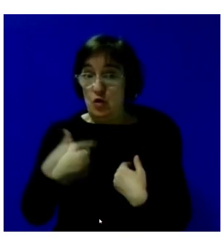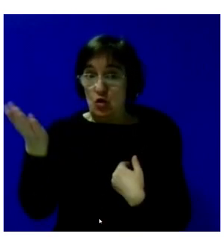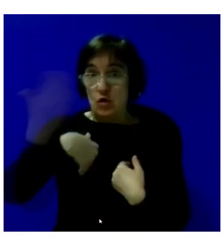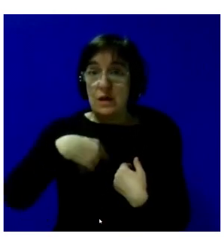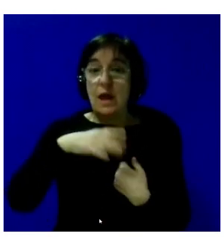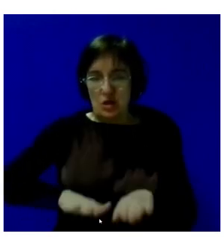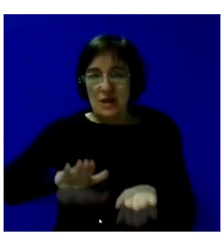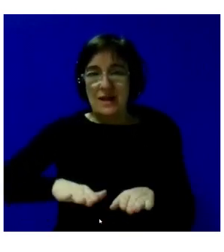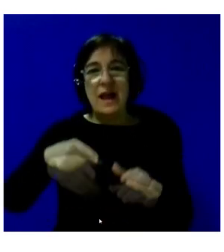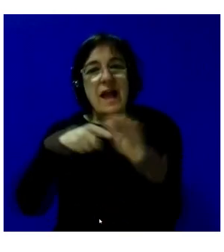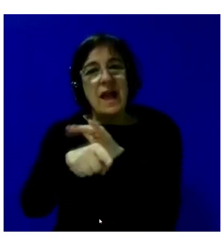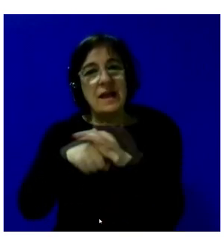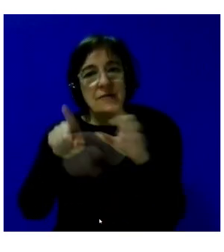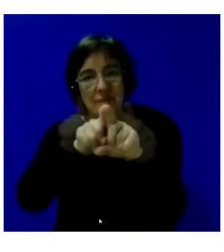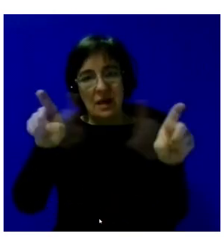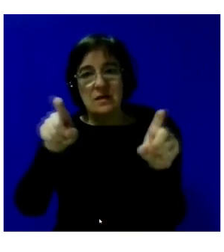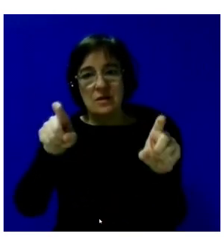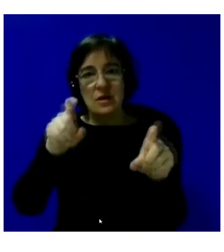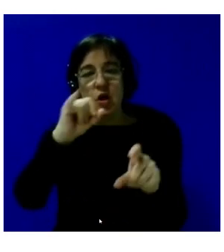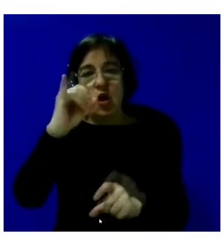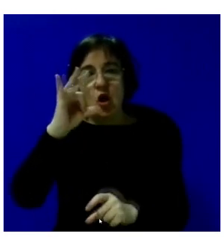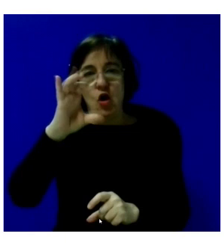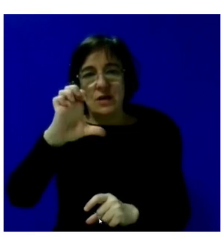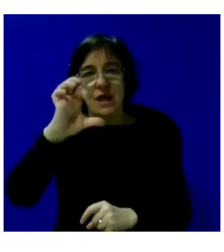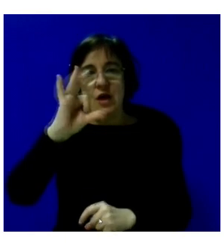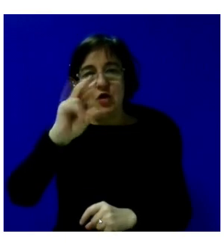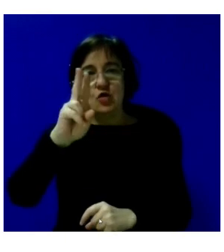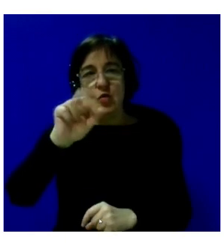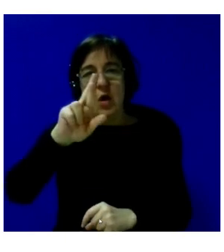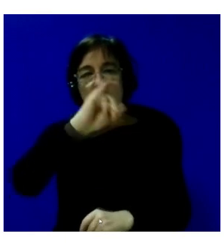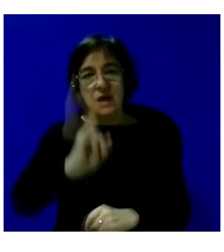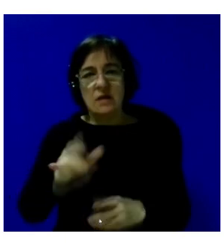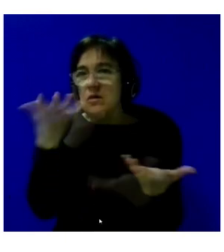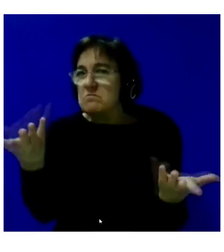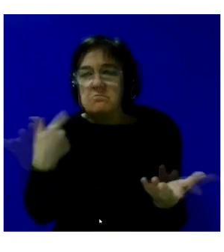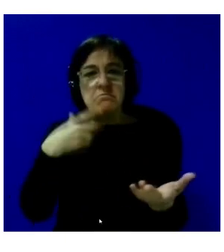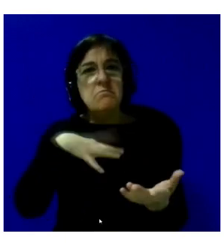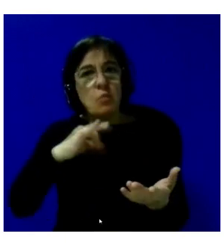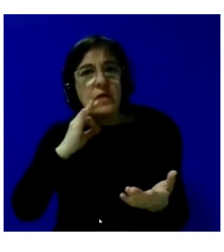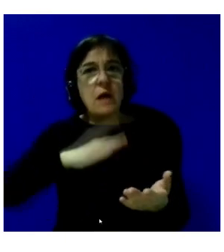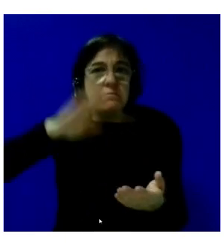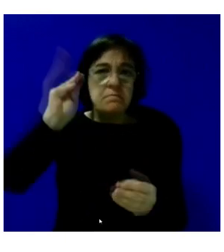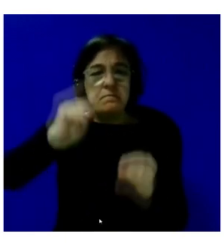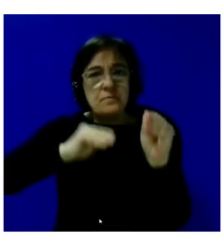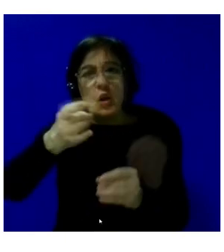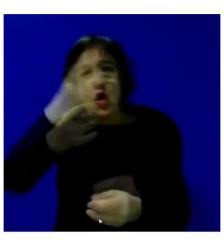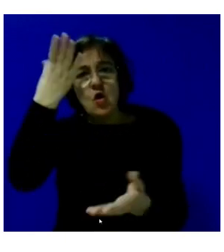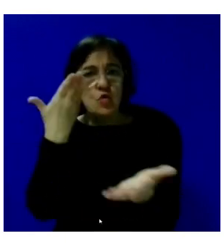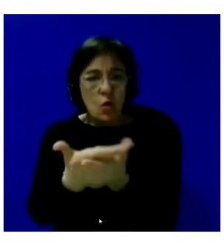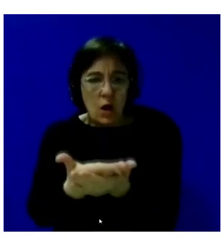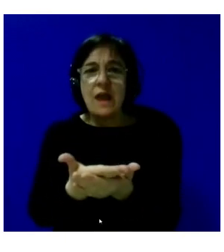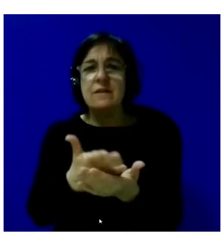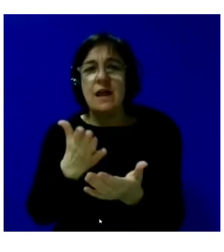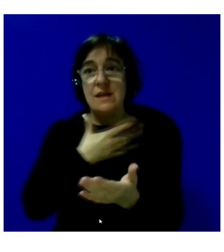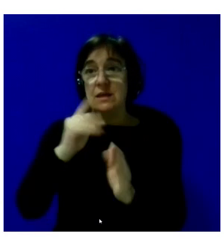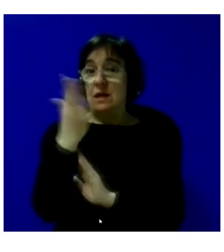quedará el gerente de la entidad, José Suárez, que estará aquí presente también para cualquier observación o sugerencia o propuesta que